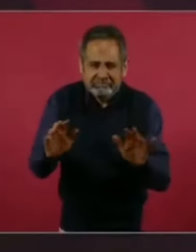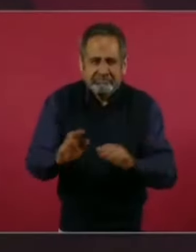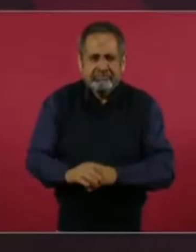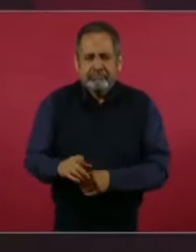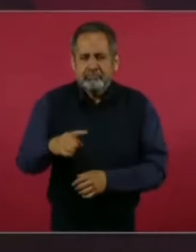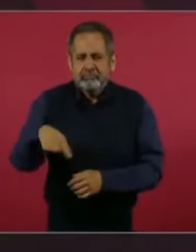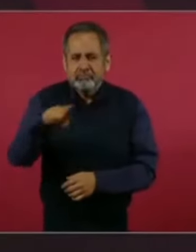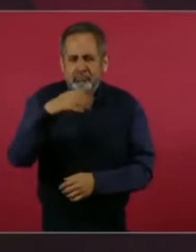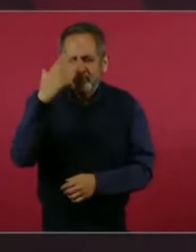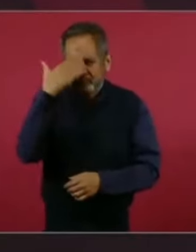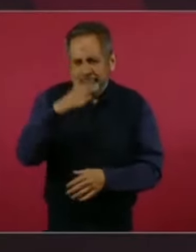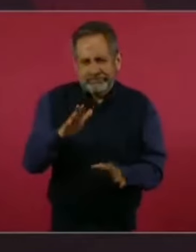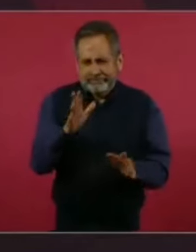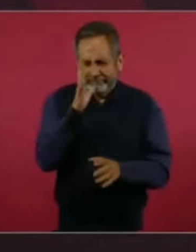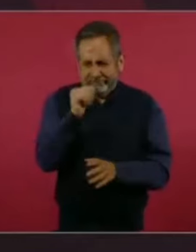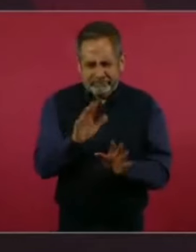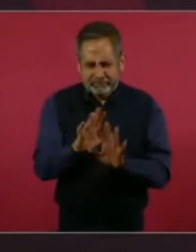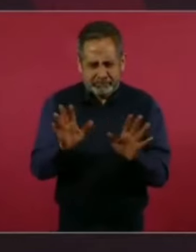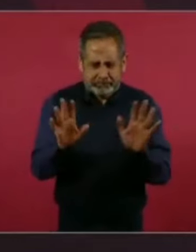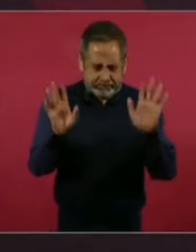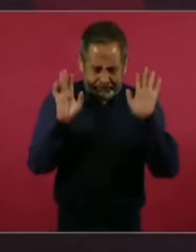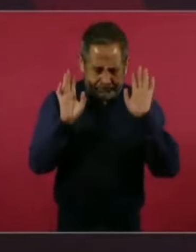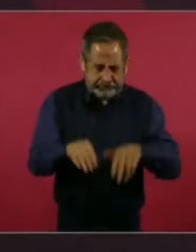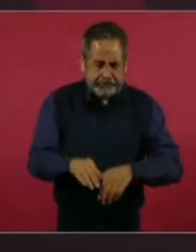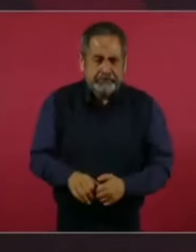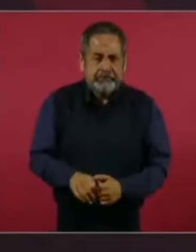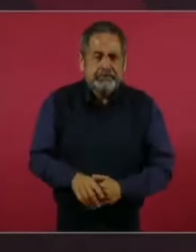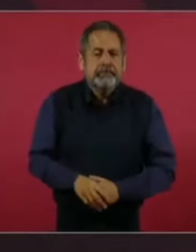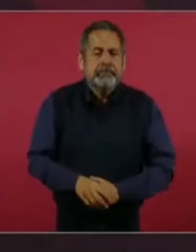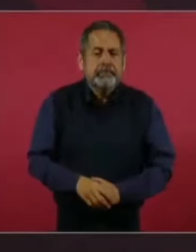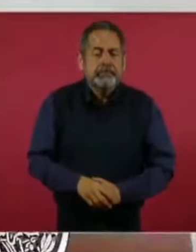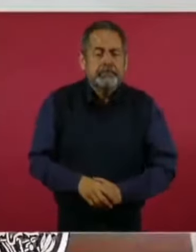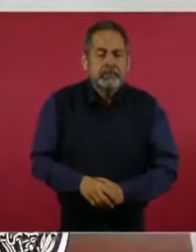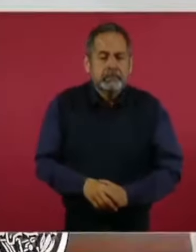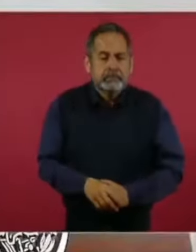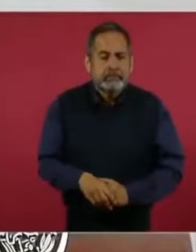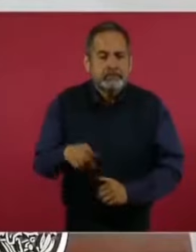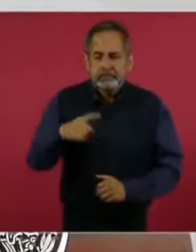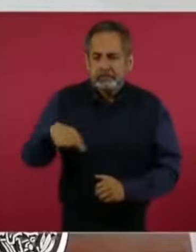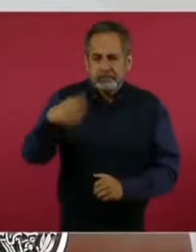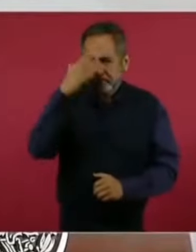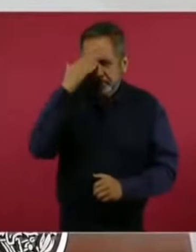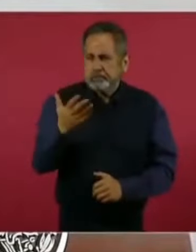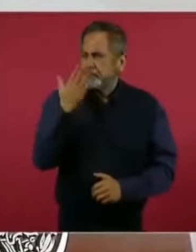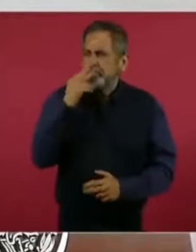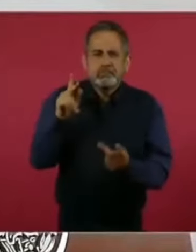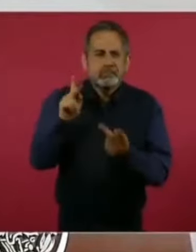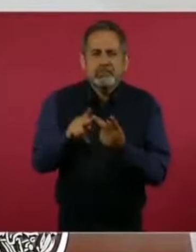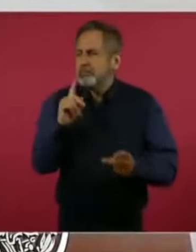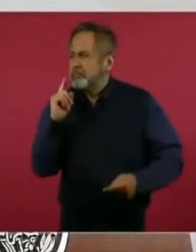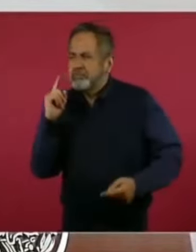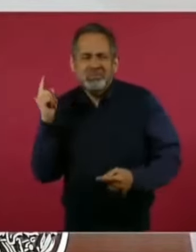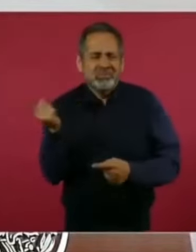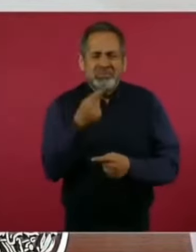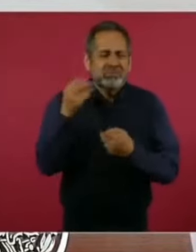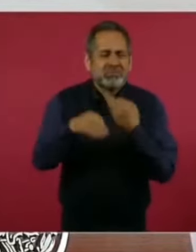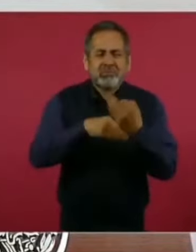saben muchos, muchos, muchos, todos cometemos errores.